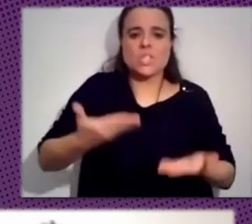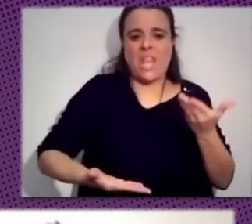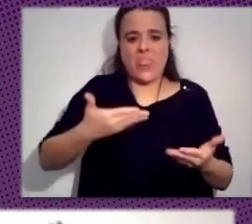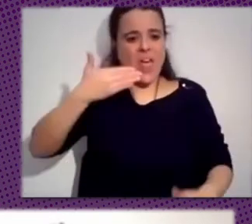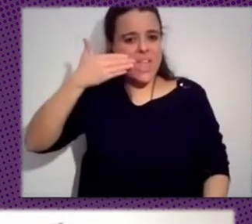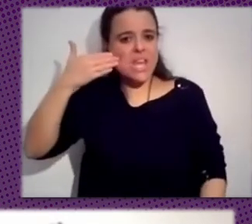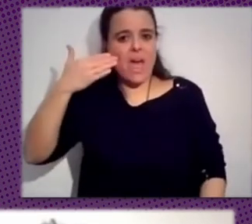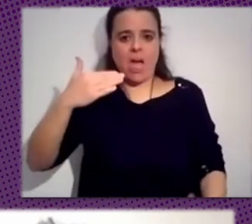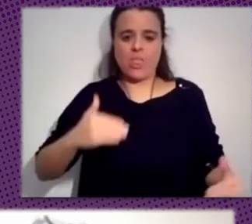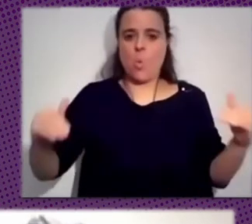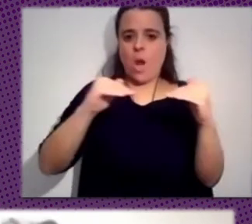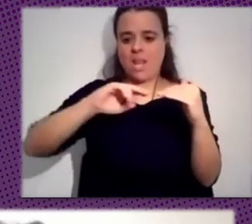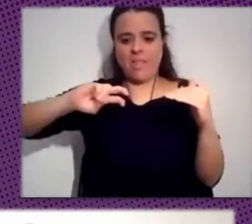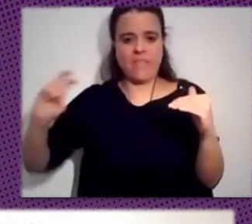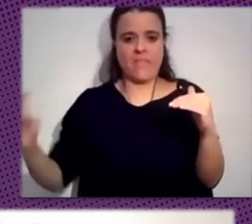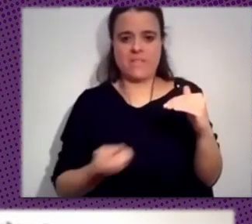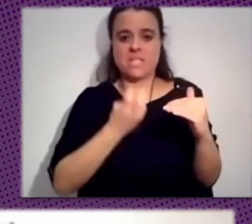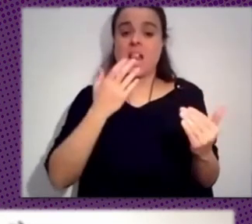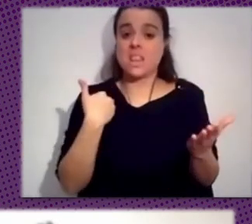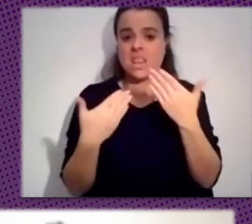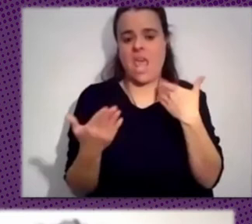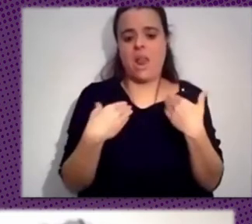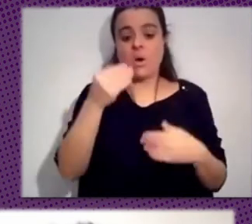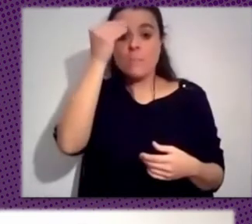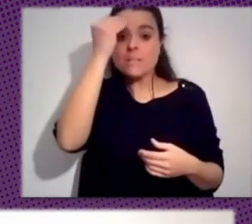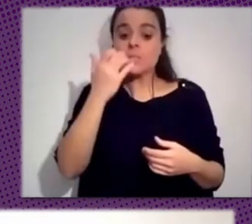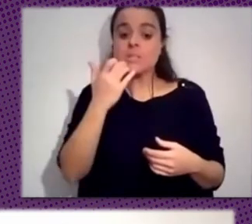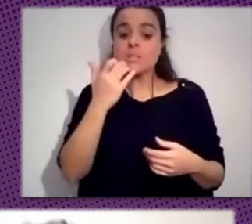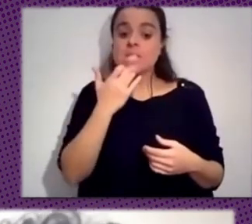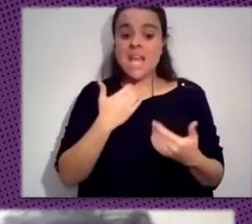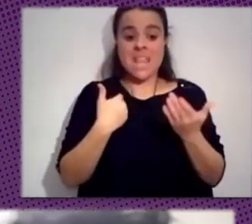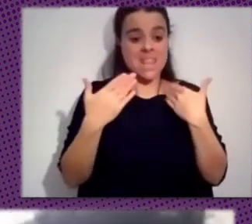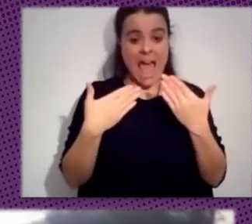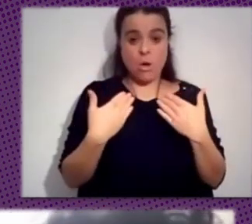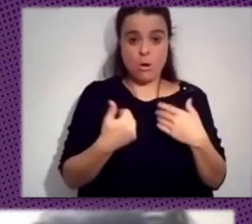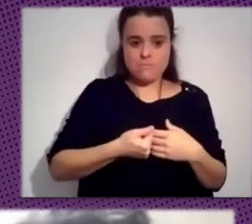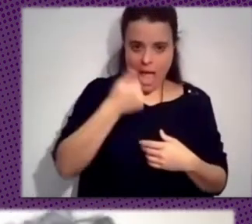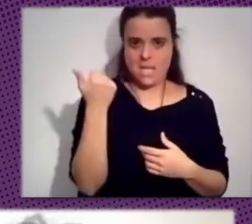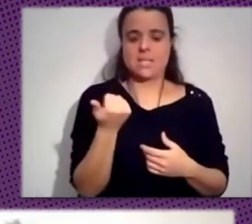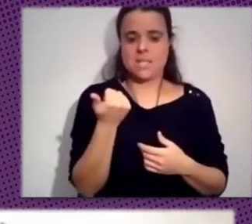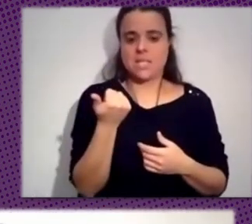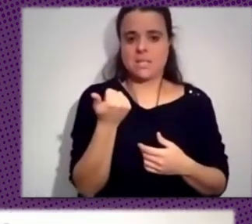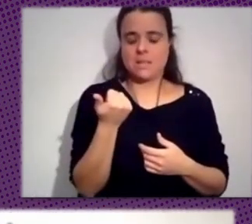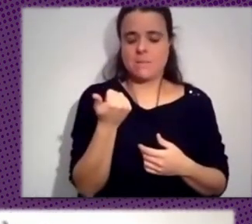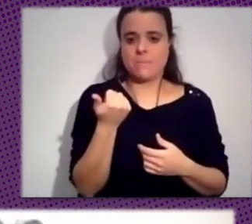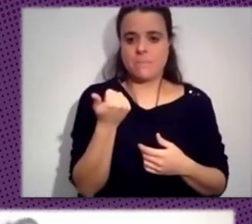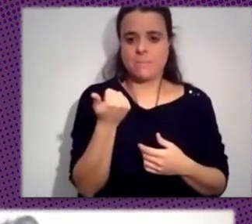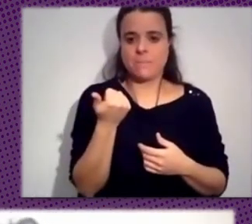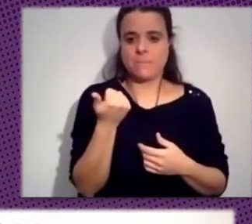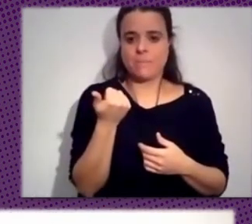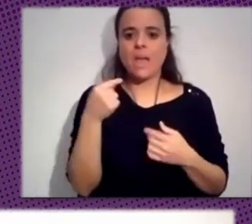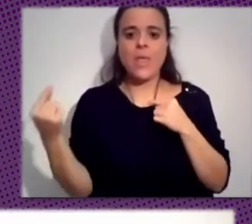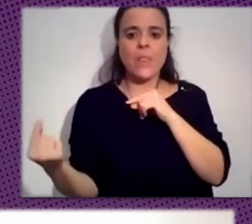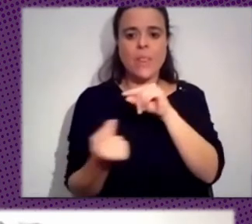diversidad y el diálogo. Creemos que entre más diálogo haya y entre más debate